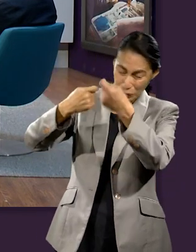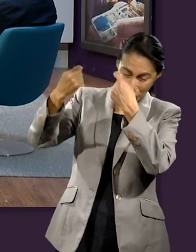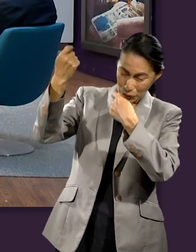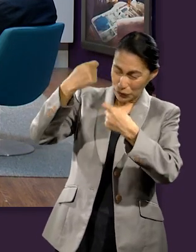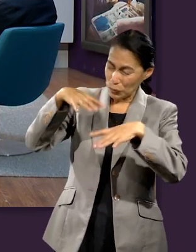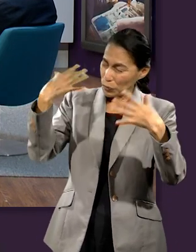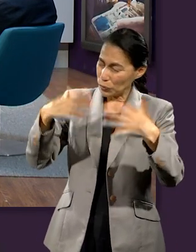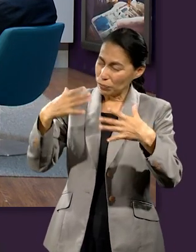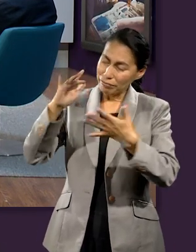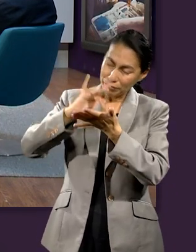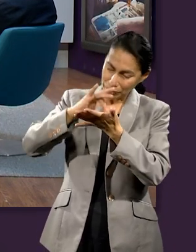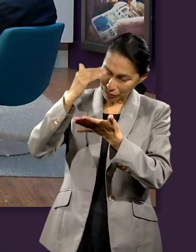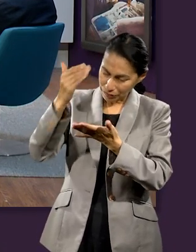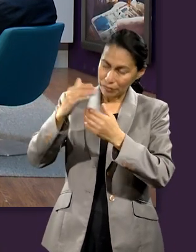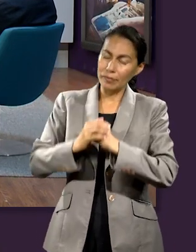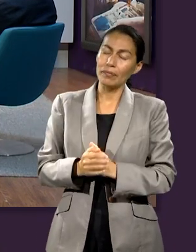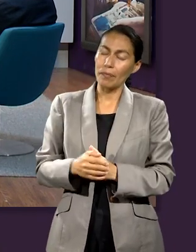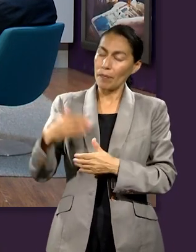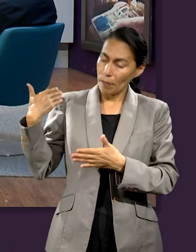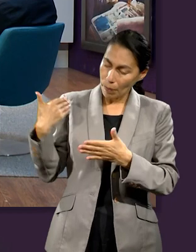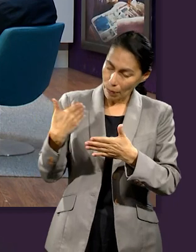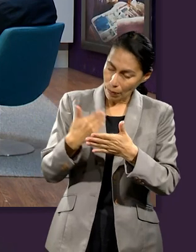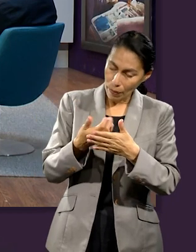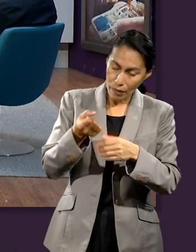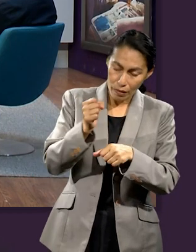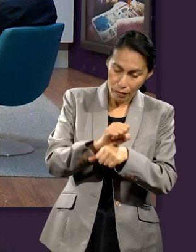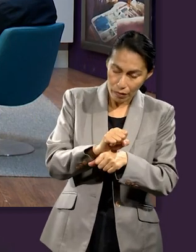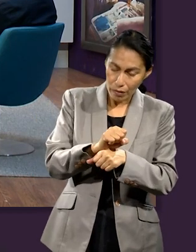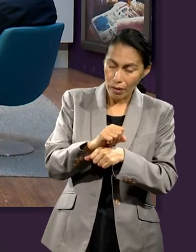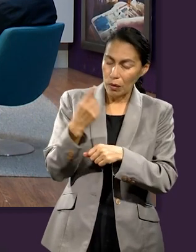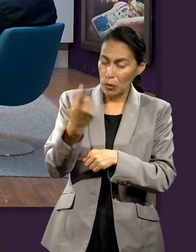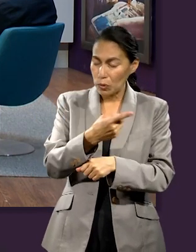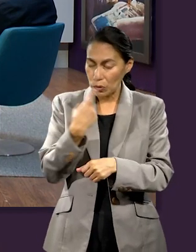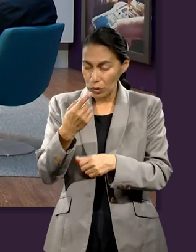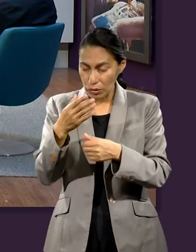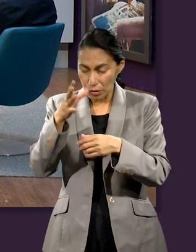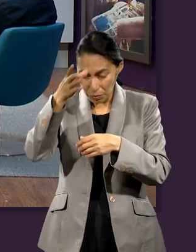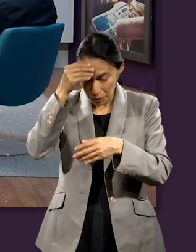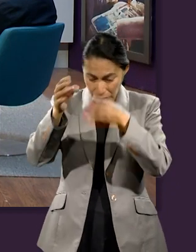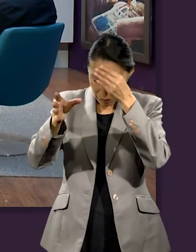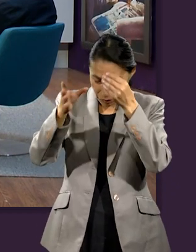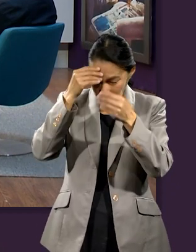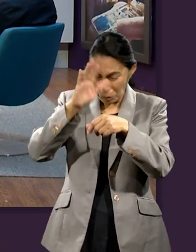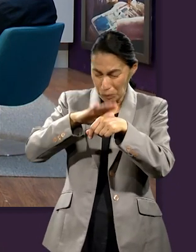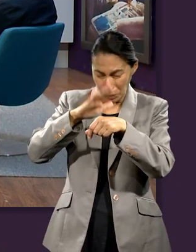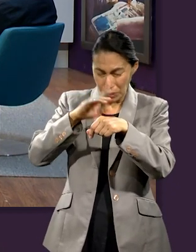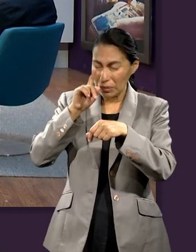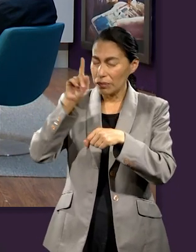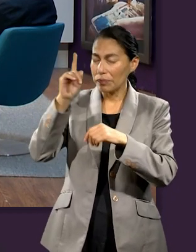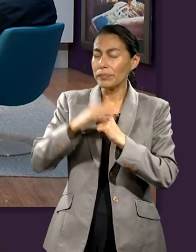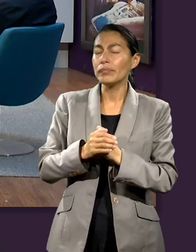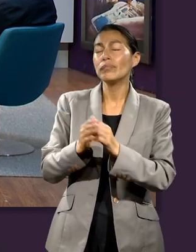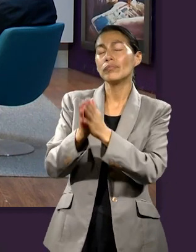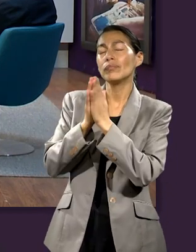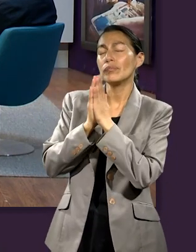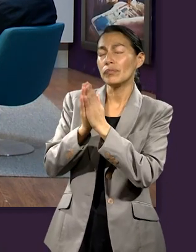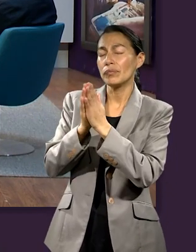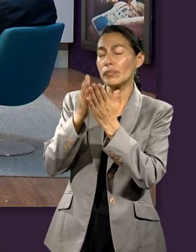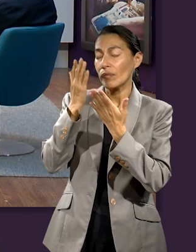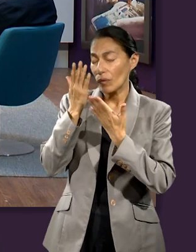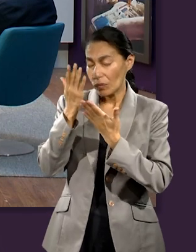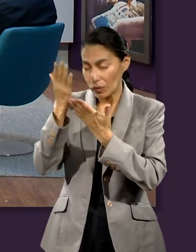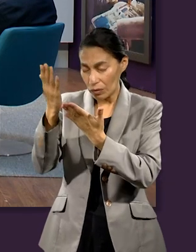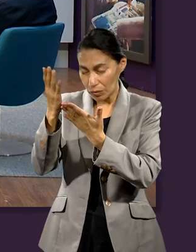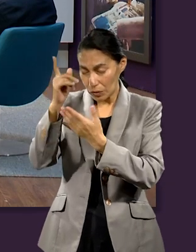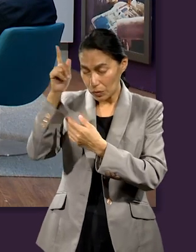nos permitiste conocer más de ti. Y queremos pedirte que en el repaso que vamos a tener, tu Espíritu Santo pueda guiarnos,